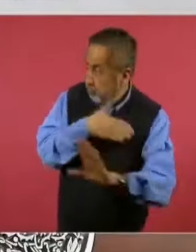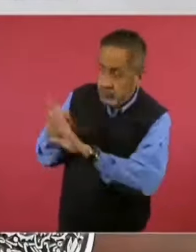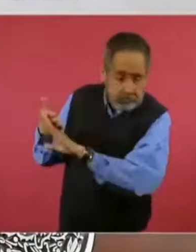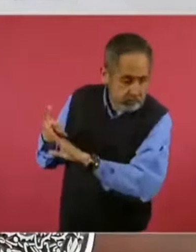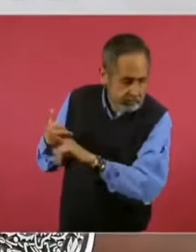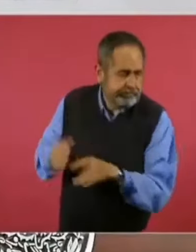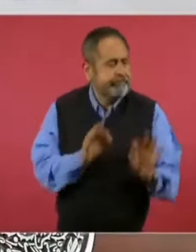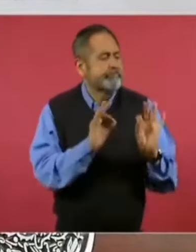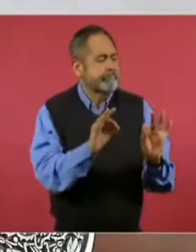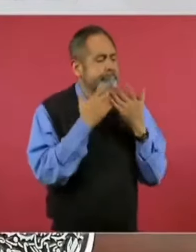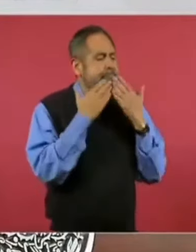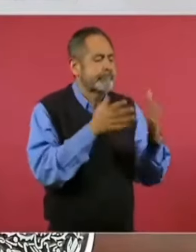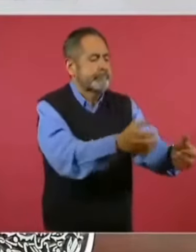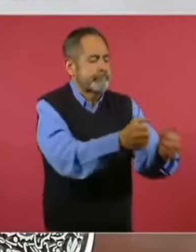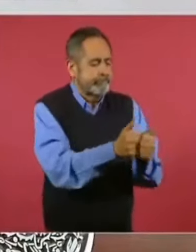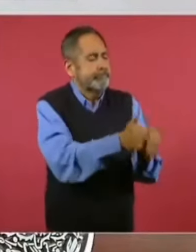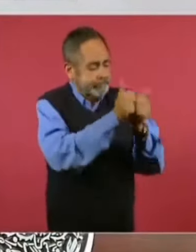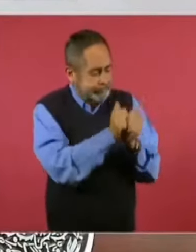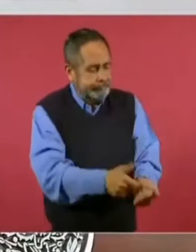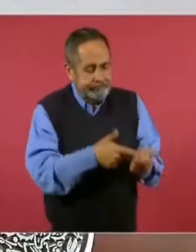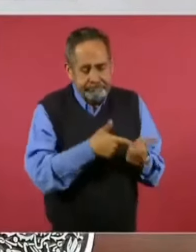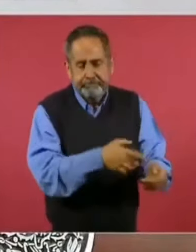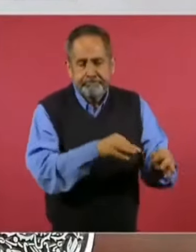sobre la problemática económica.